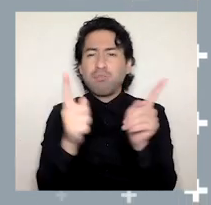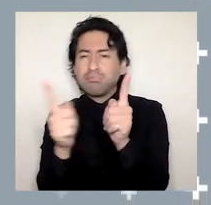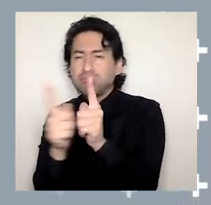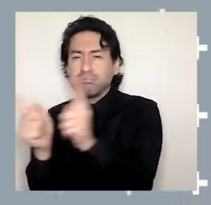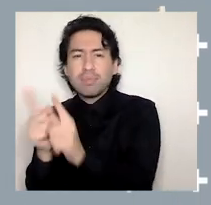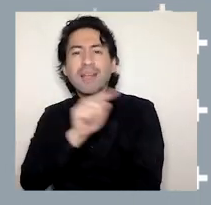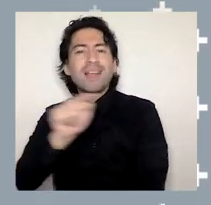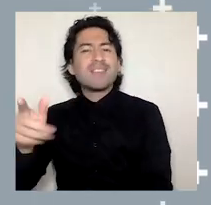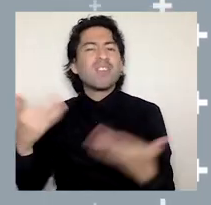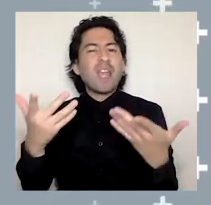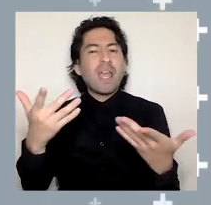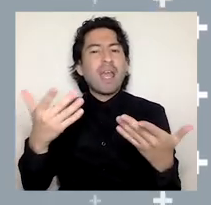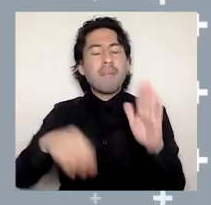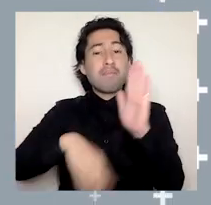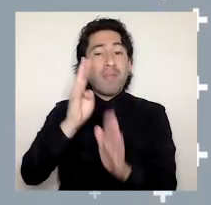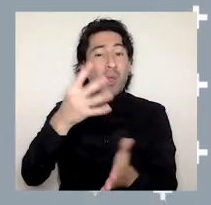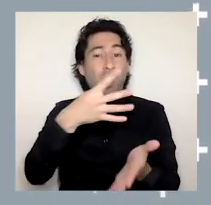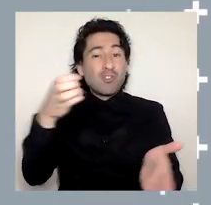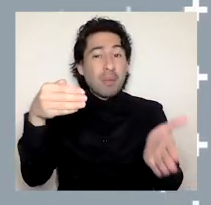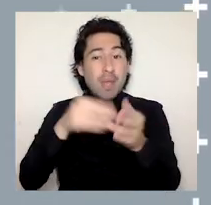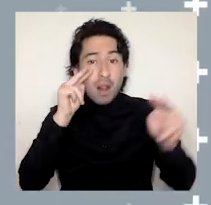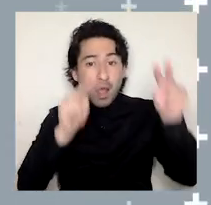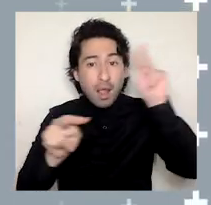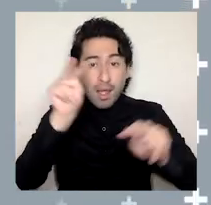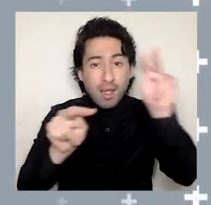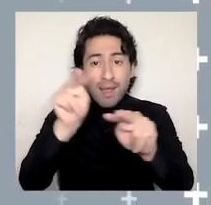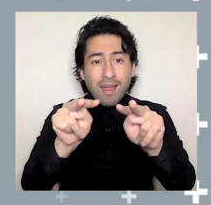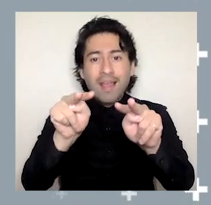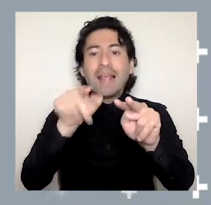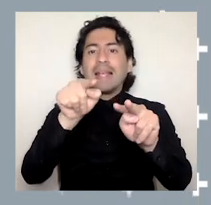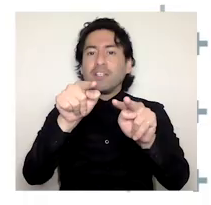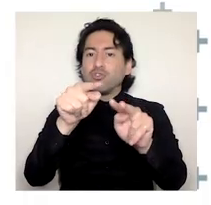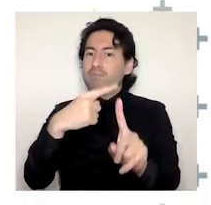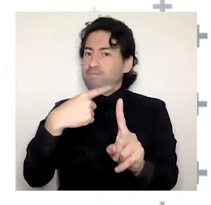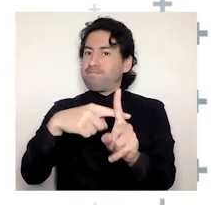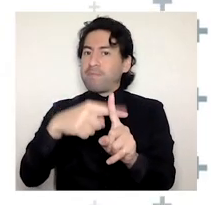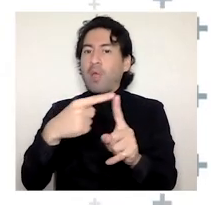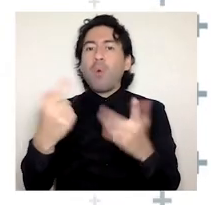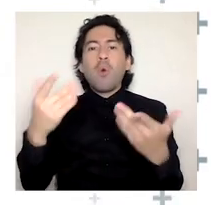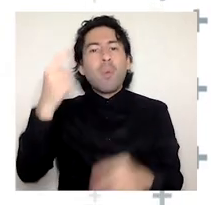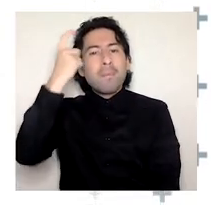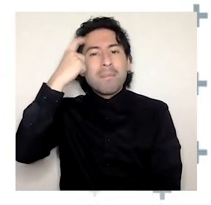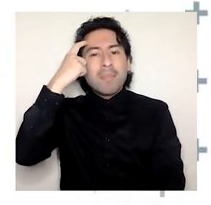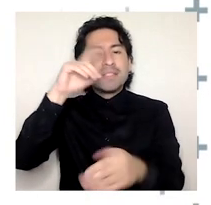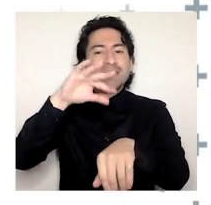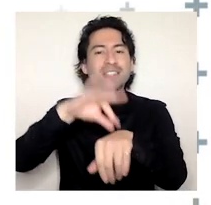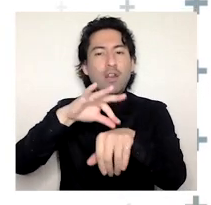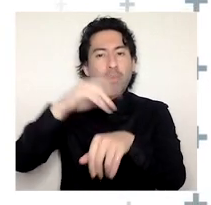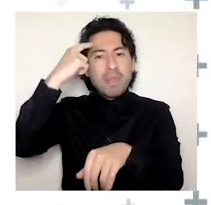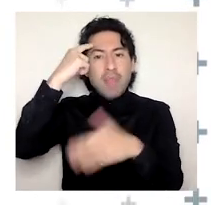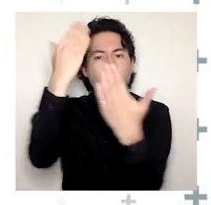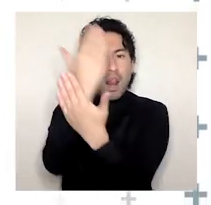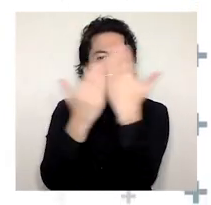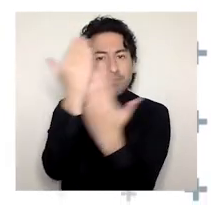visualizaciones en redes sociales que favorecen el cuidado de la salud mental. Del mismo modo, el apoyo a